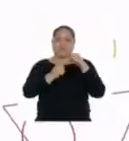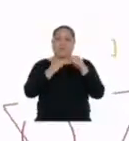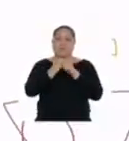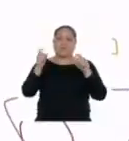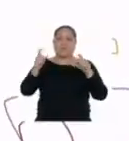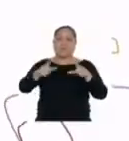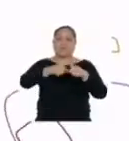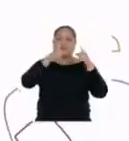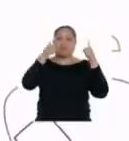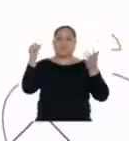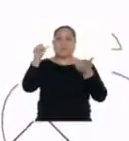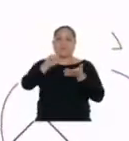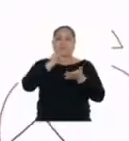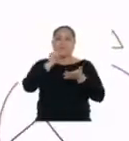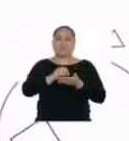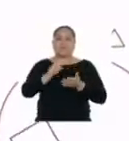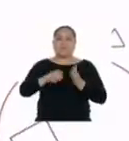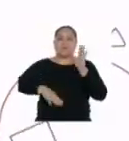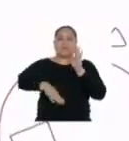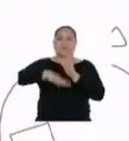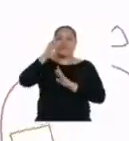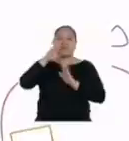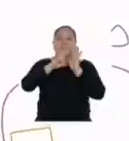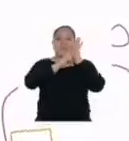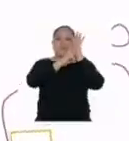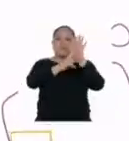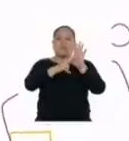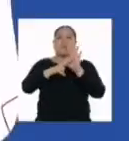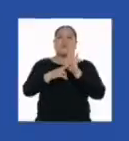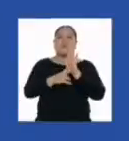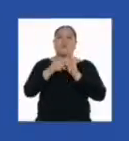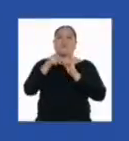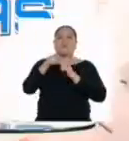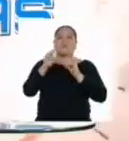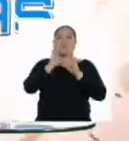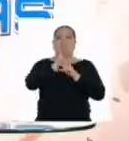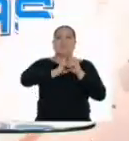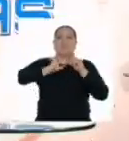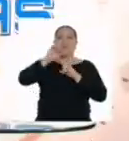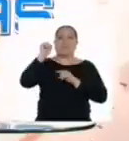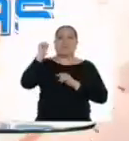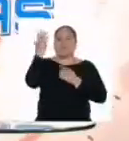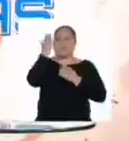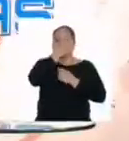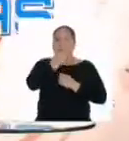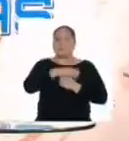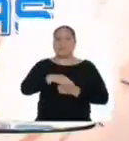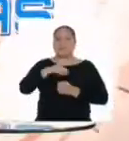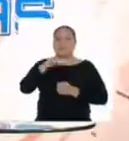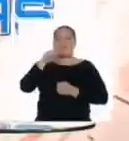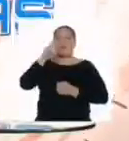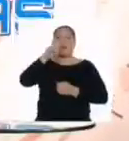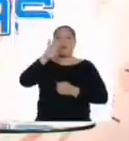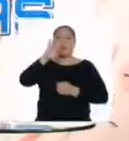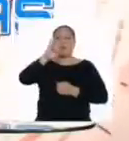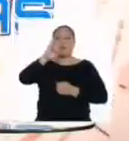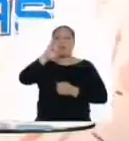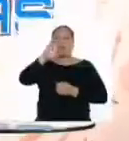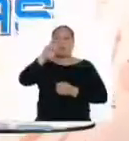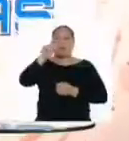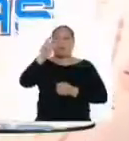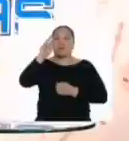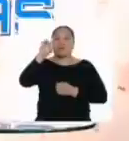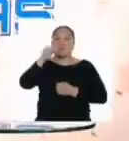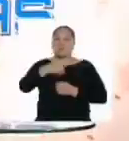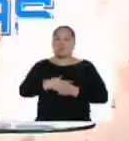máximas representantes de la cultura afroperuana, Victoria Santa Cruz. Desde acá la recordamos y nos comprometemos